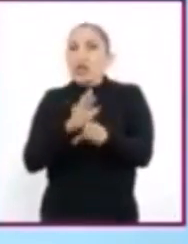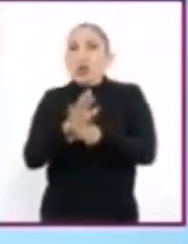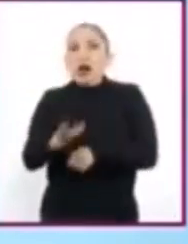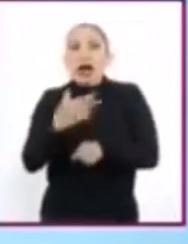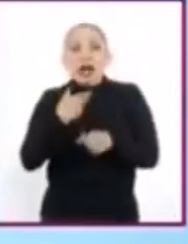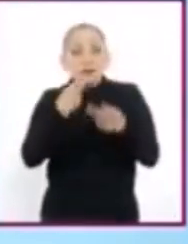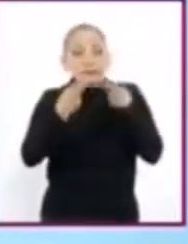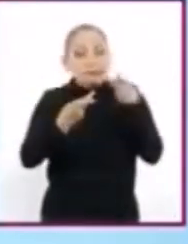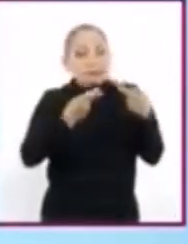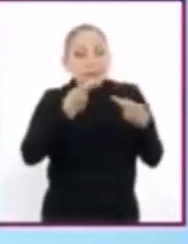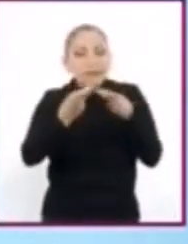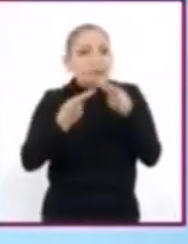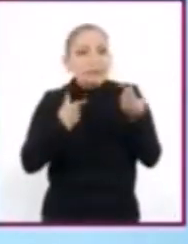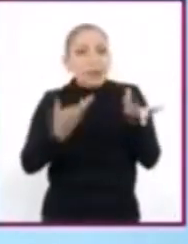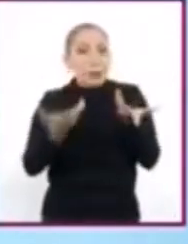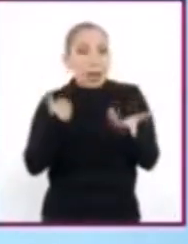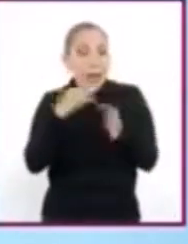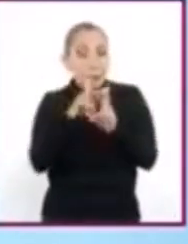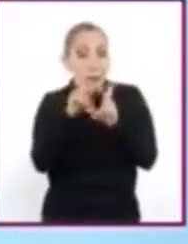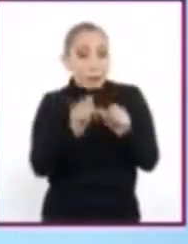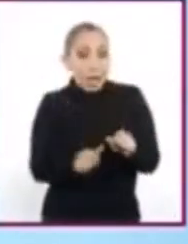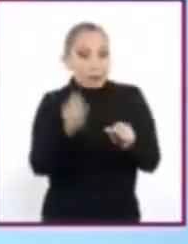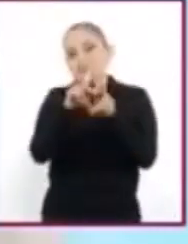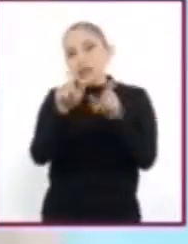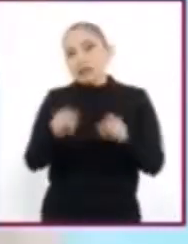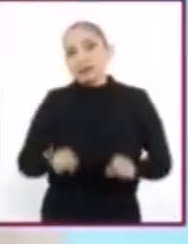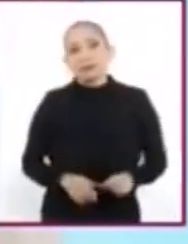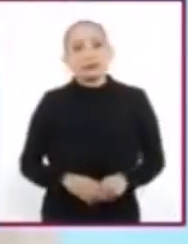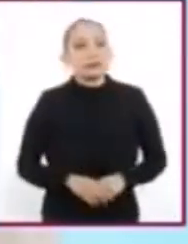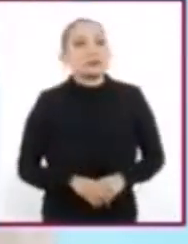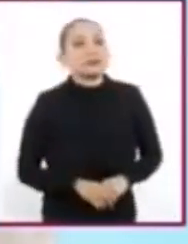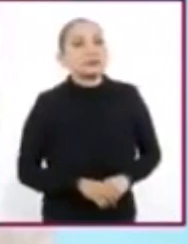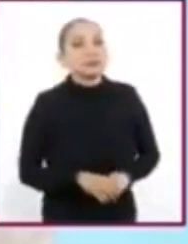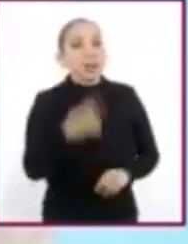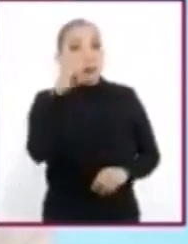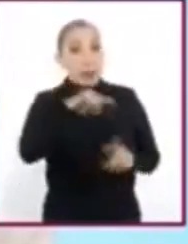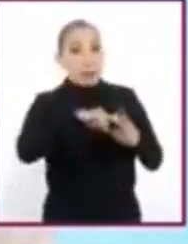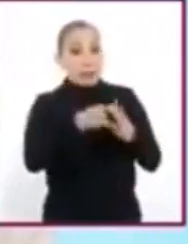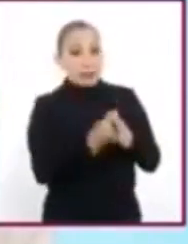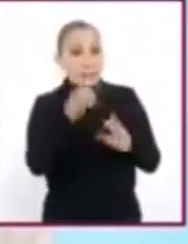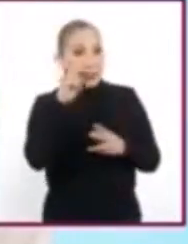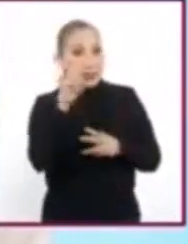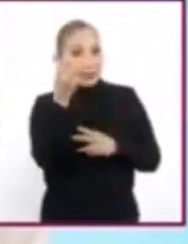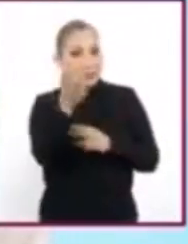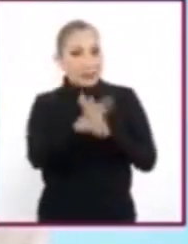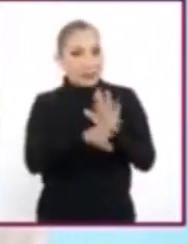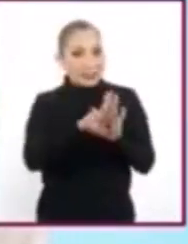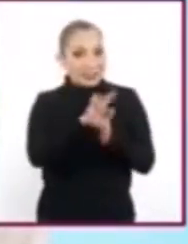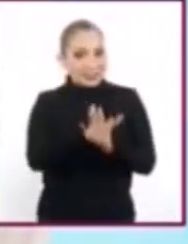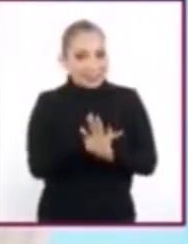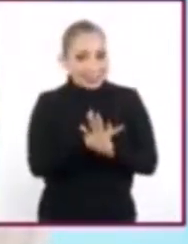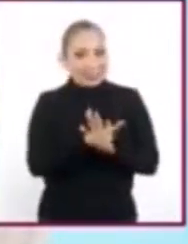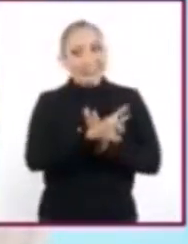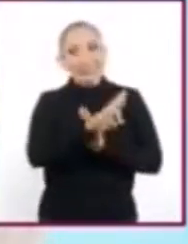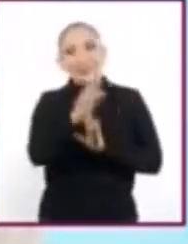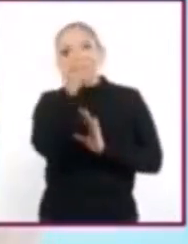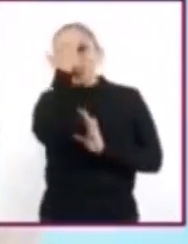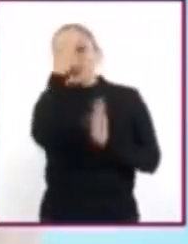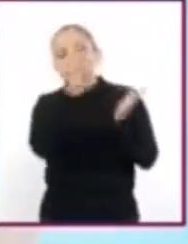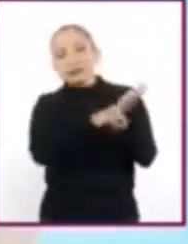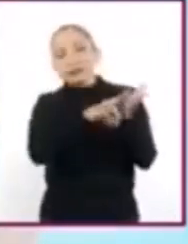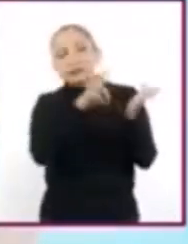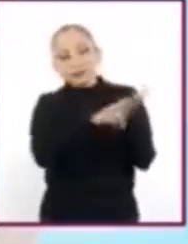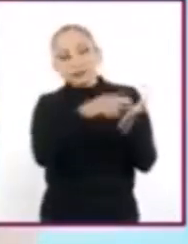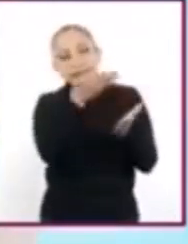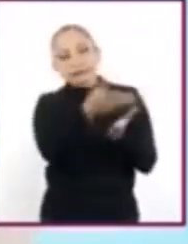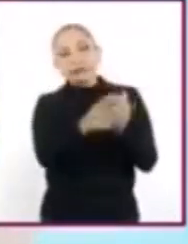del diálogo en la solución pacífica de los mismos. Para iniciar los invitamos a ver el siguiente video, reconocimiento y valoración